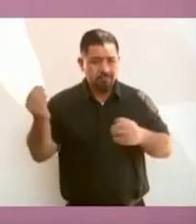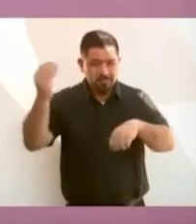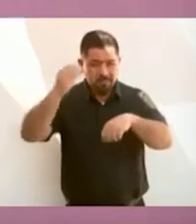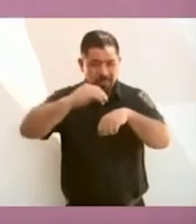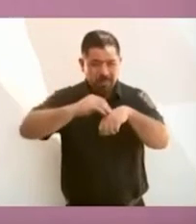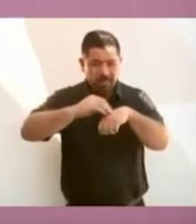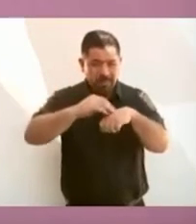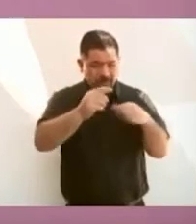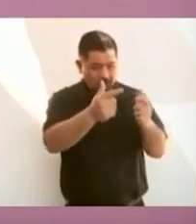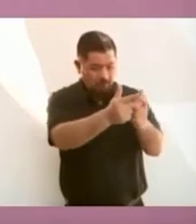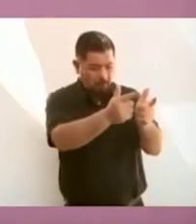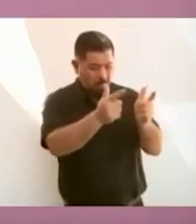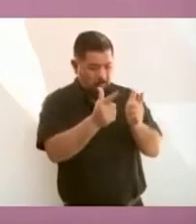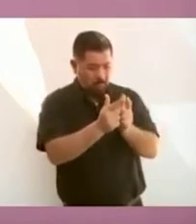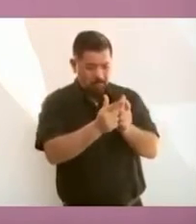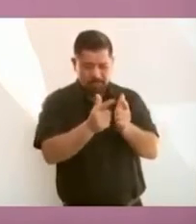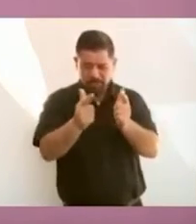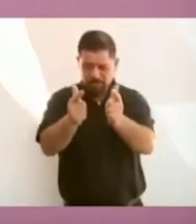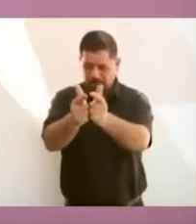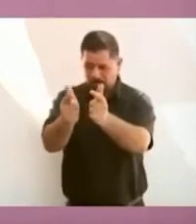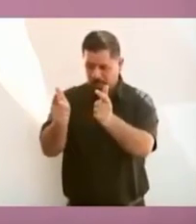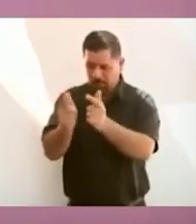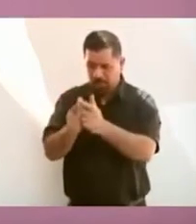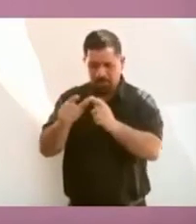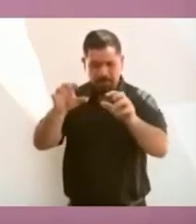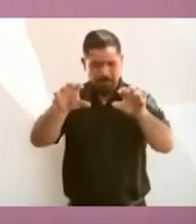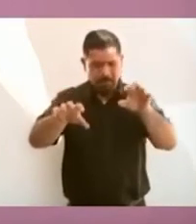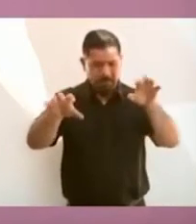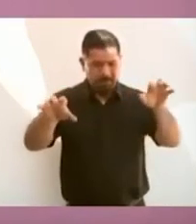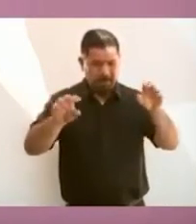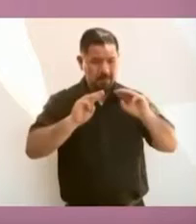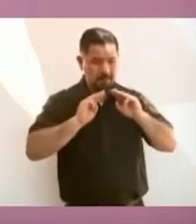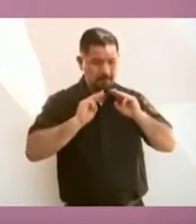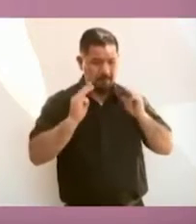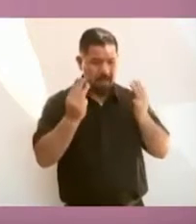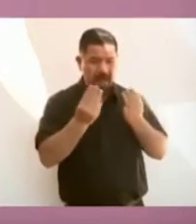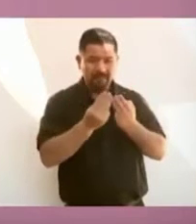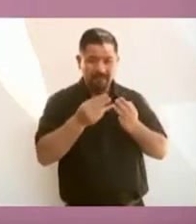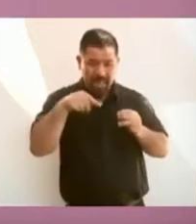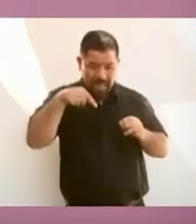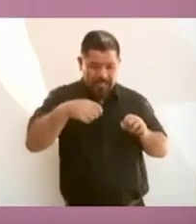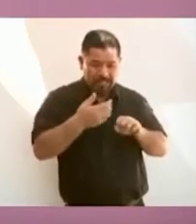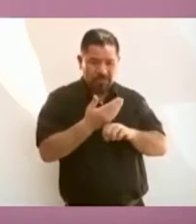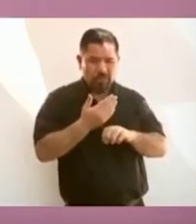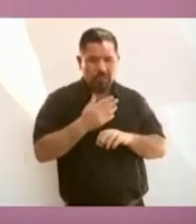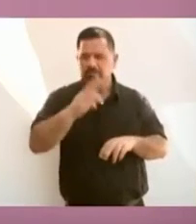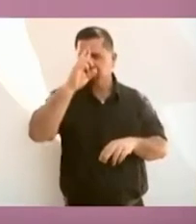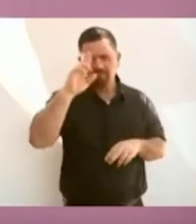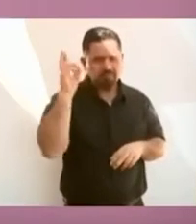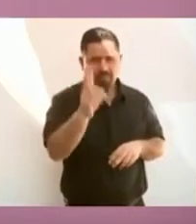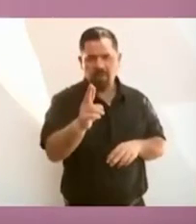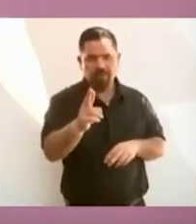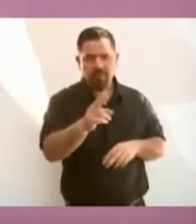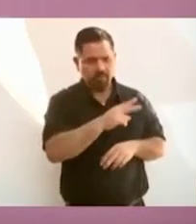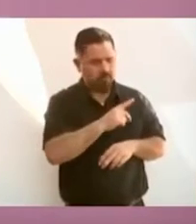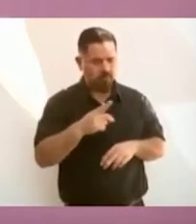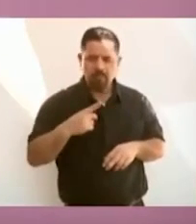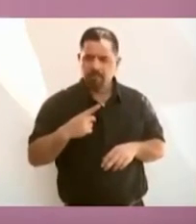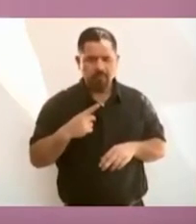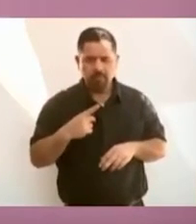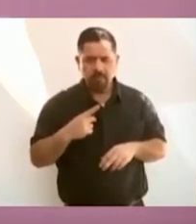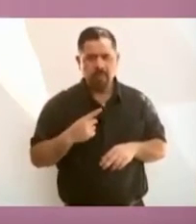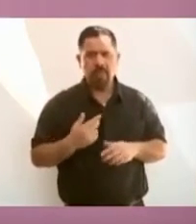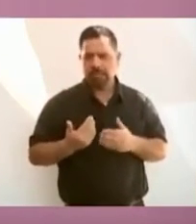grupos de la delincuencia organizada en Sonora. Han habido